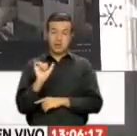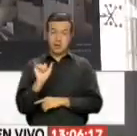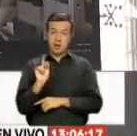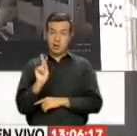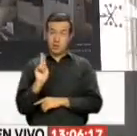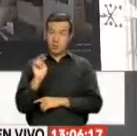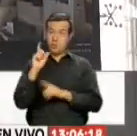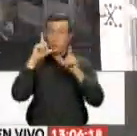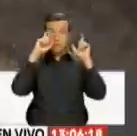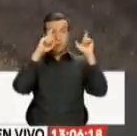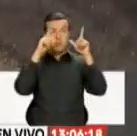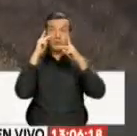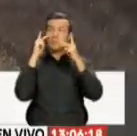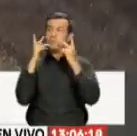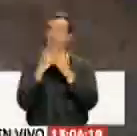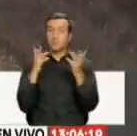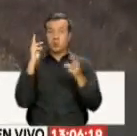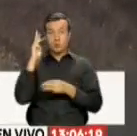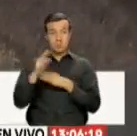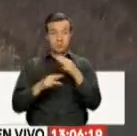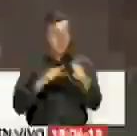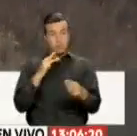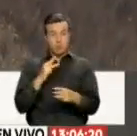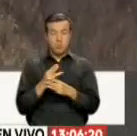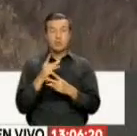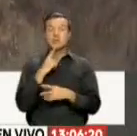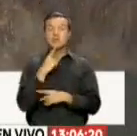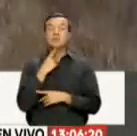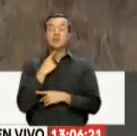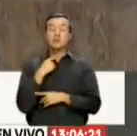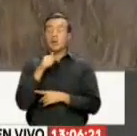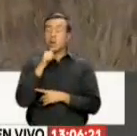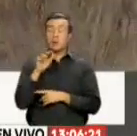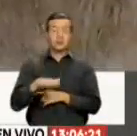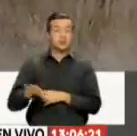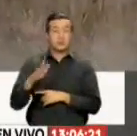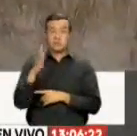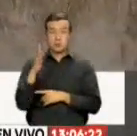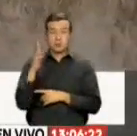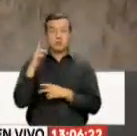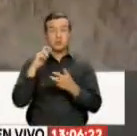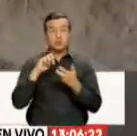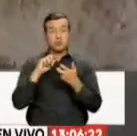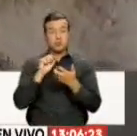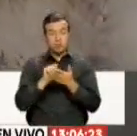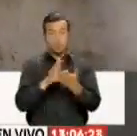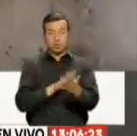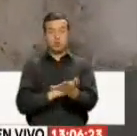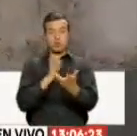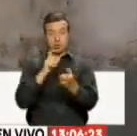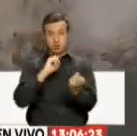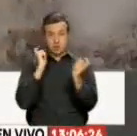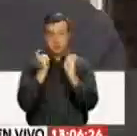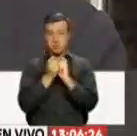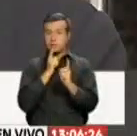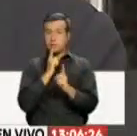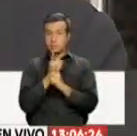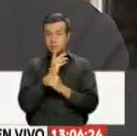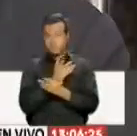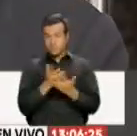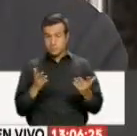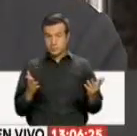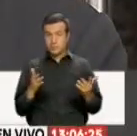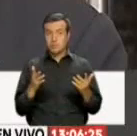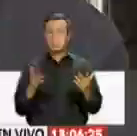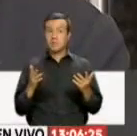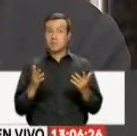muestra fotográfica de cómo el mundo entero está sufriendo por agua y sobre proyectos que buscan transformar esta realidad. Hidro,